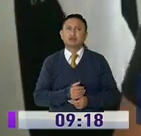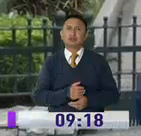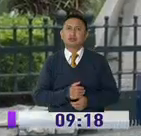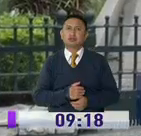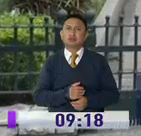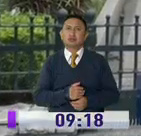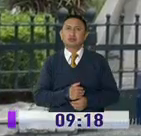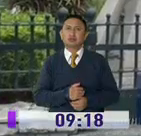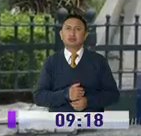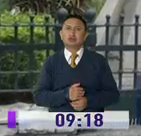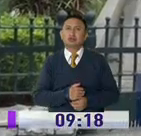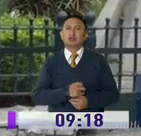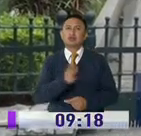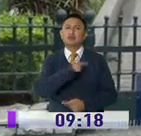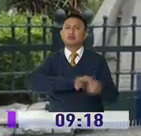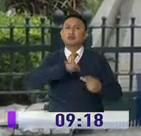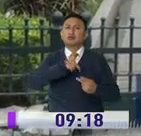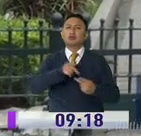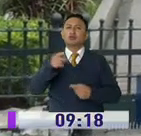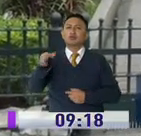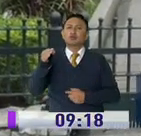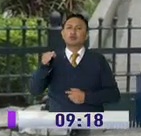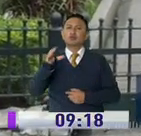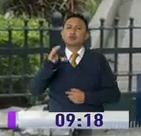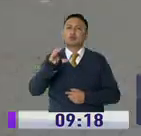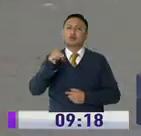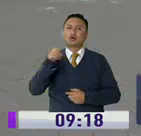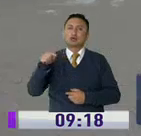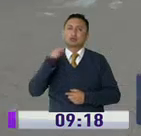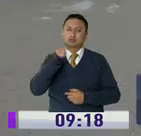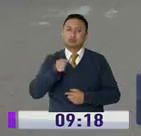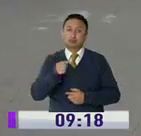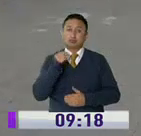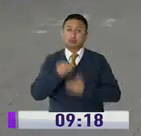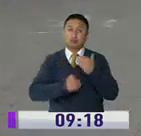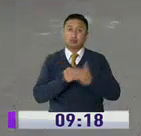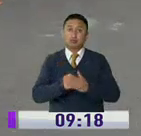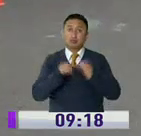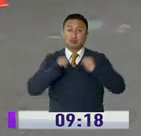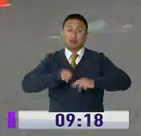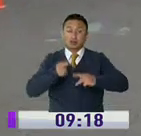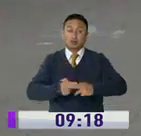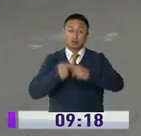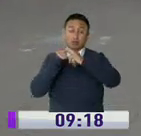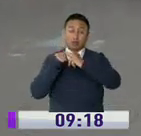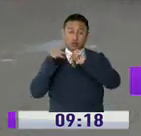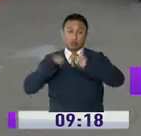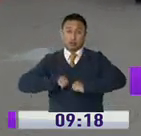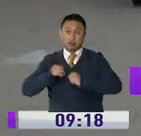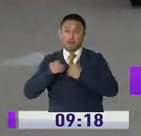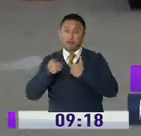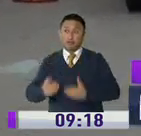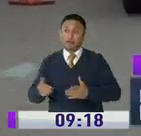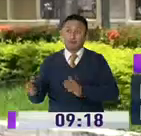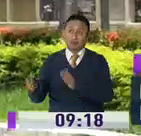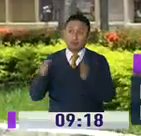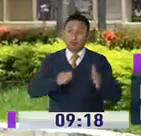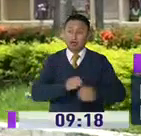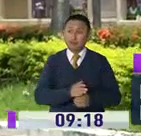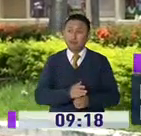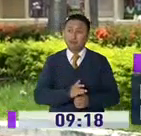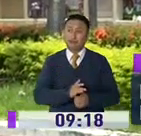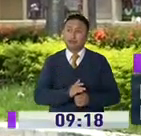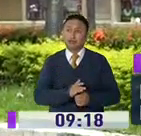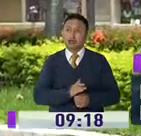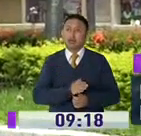retiren. El GAT local espera un documento del COE que le permita proceder con la responsabilidad de sepultar a los fallecidos por COVID